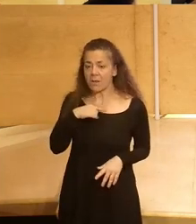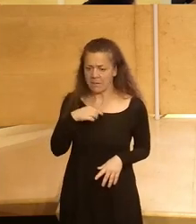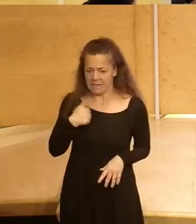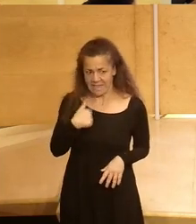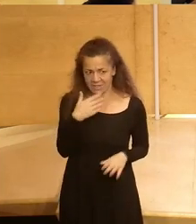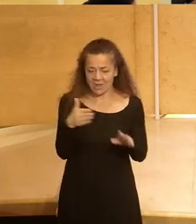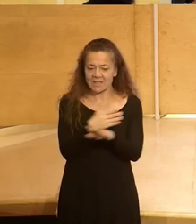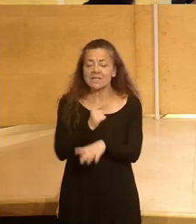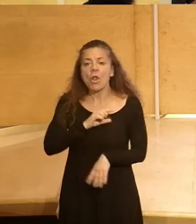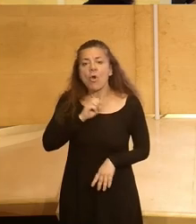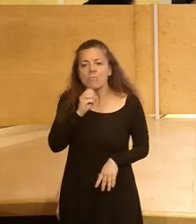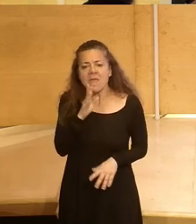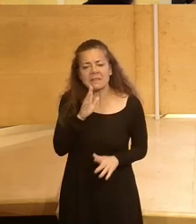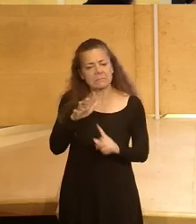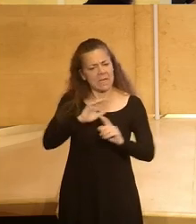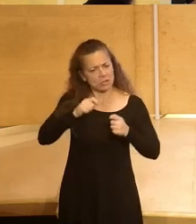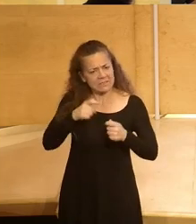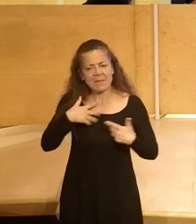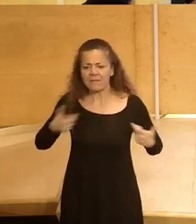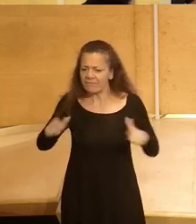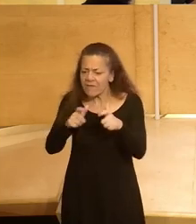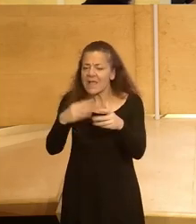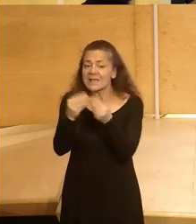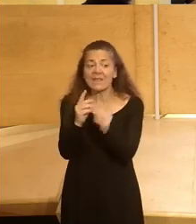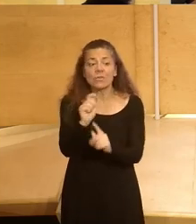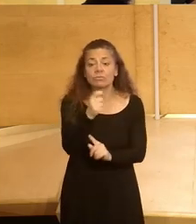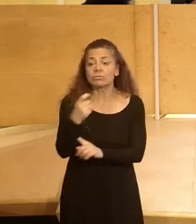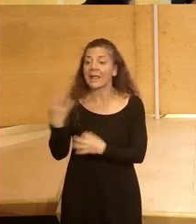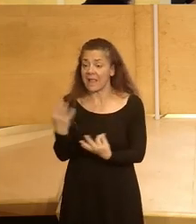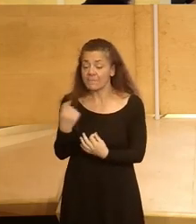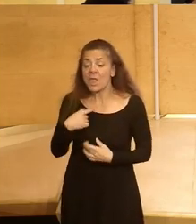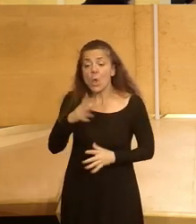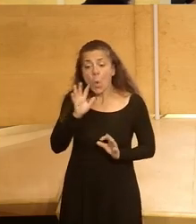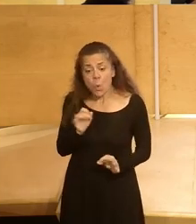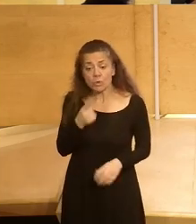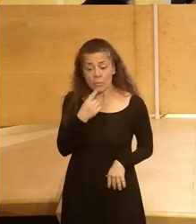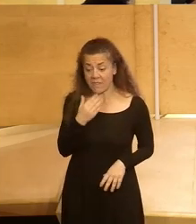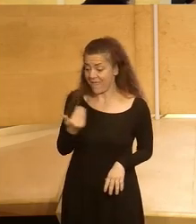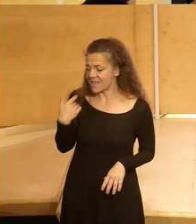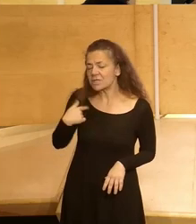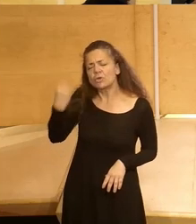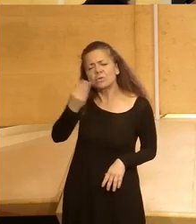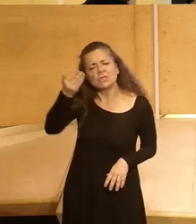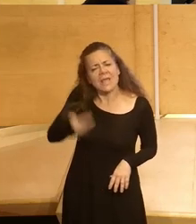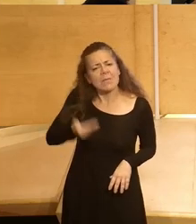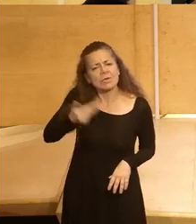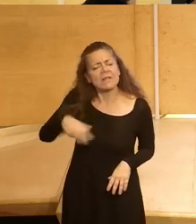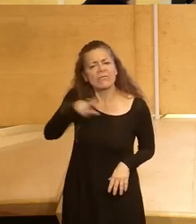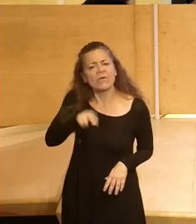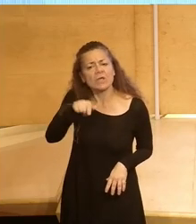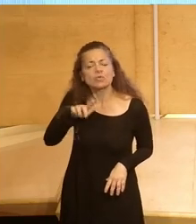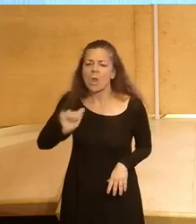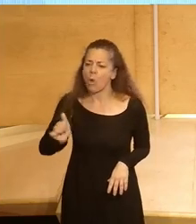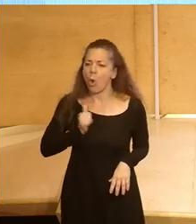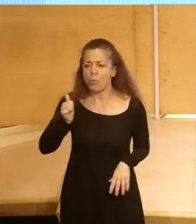antes de lo bien que está el ecosistema y de lo mucho que se está haciendo y creo que precisamente como decía antes me parece importante recalcar que es una oportunidad